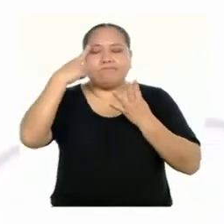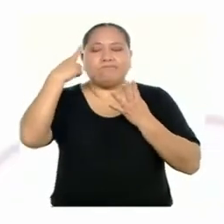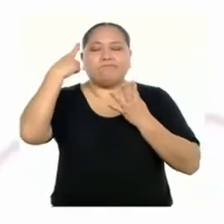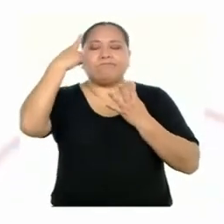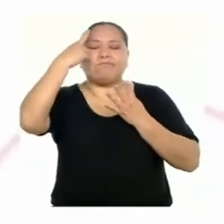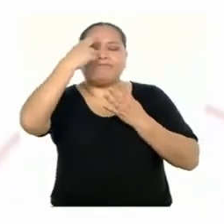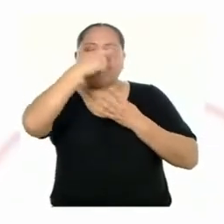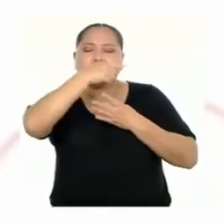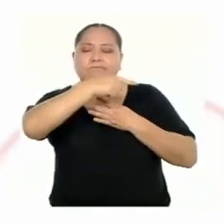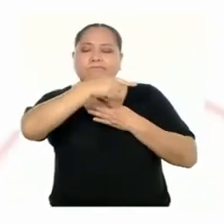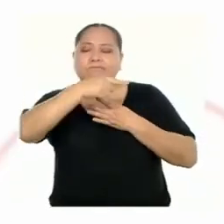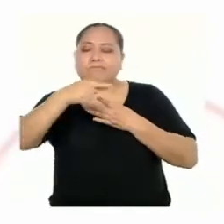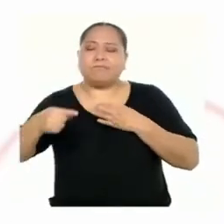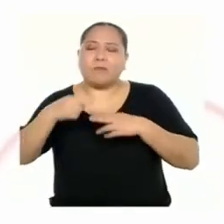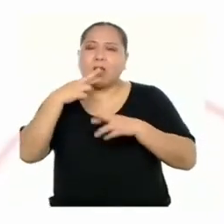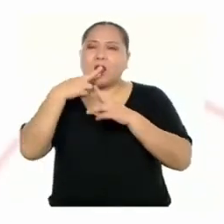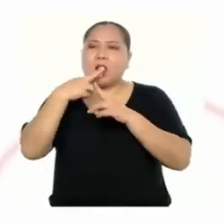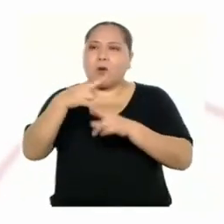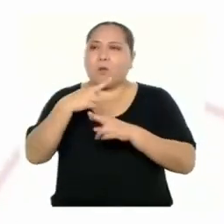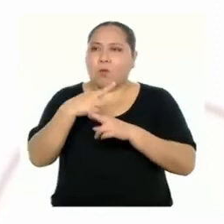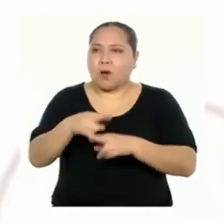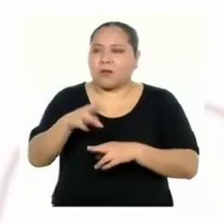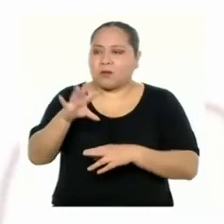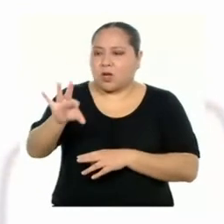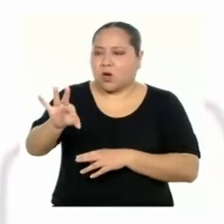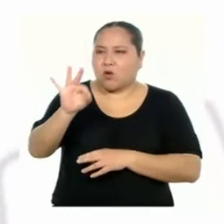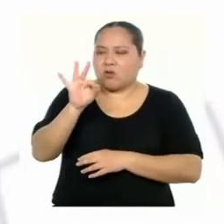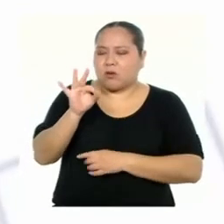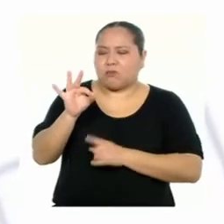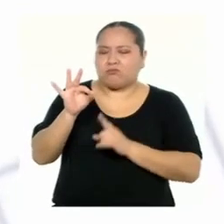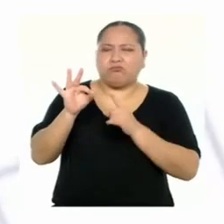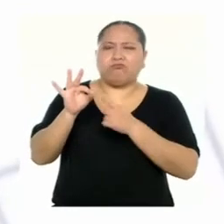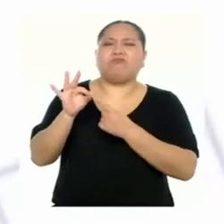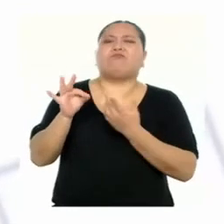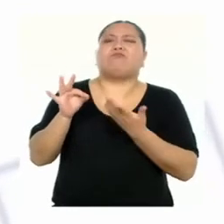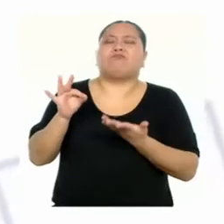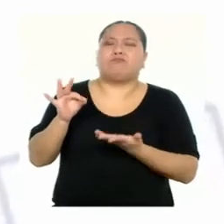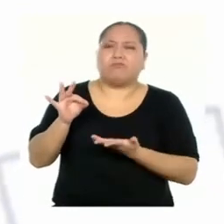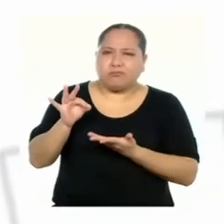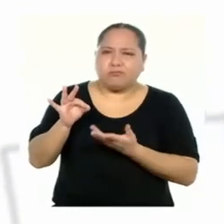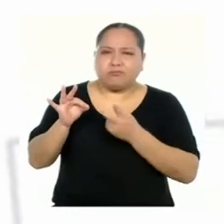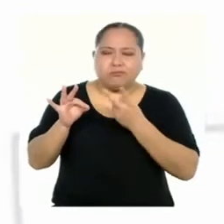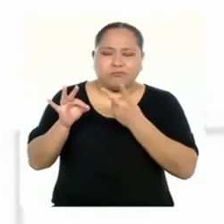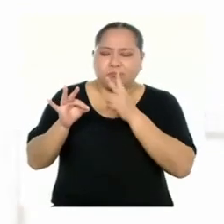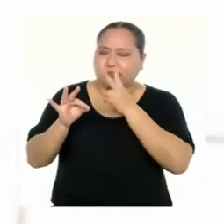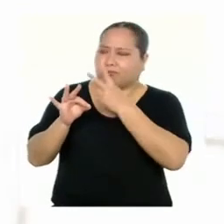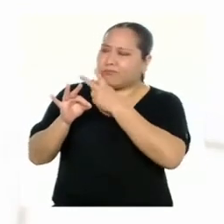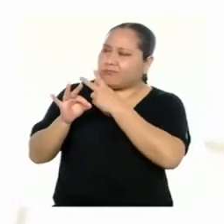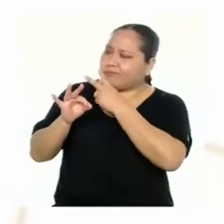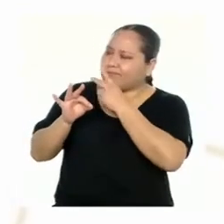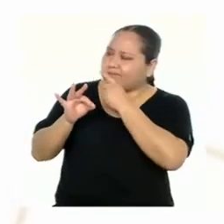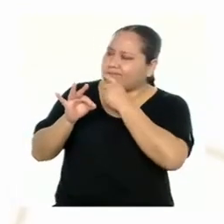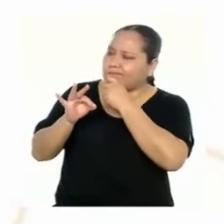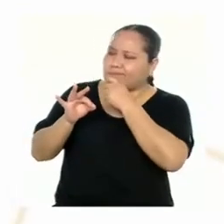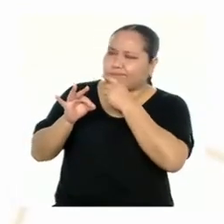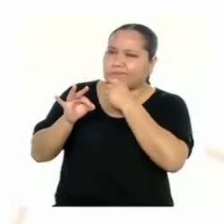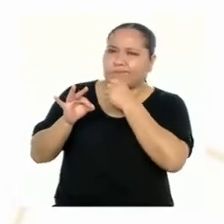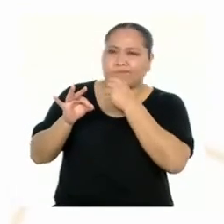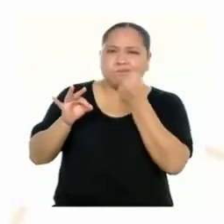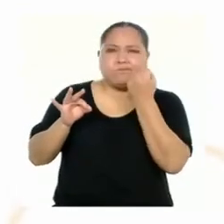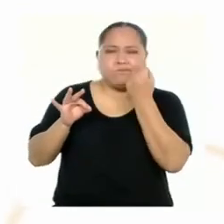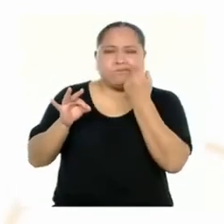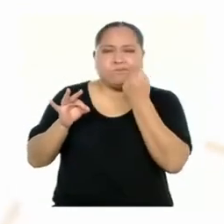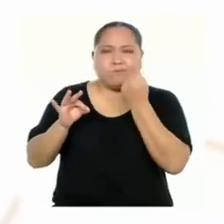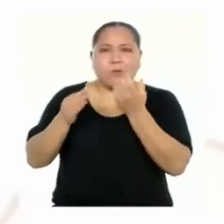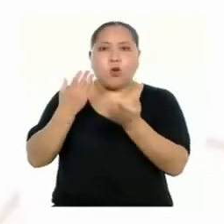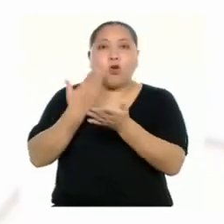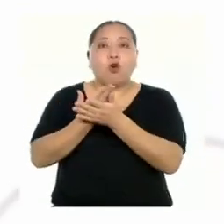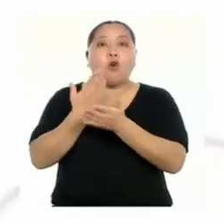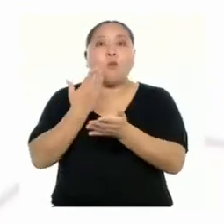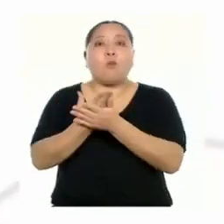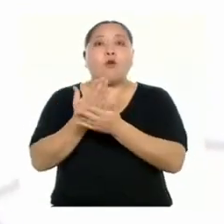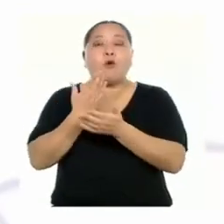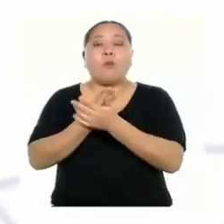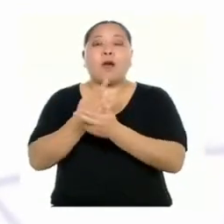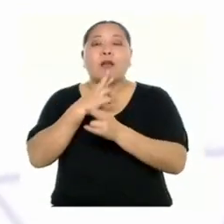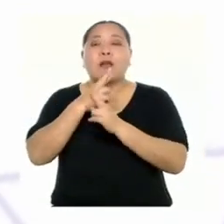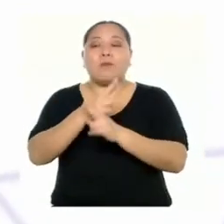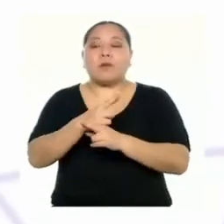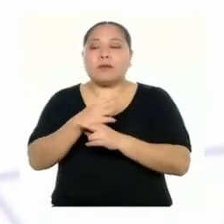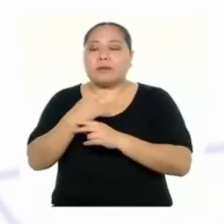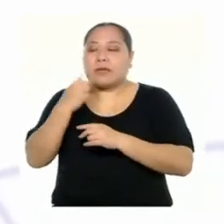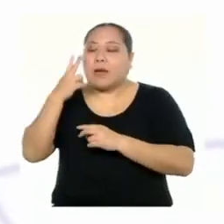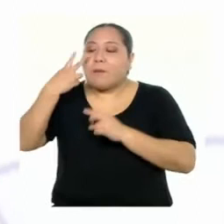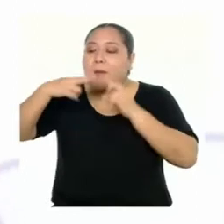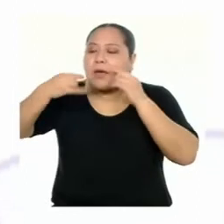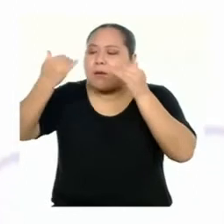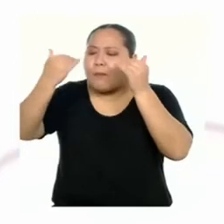sobre la solución obtenida. Esto implica mirar atrás para comprobar el resultado y revisar el